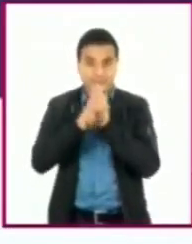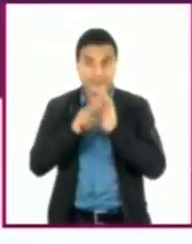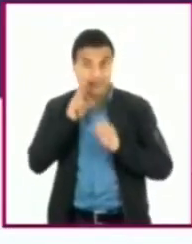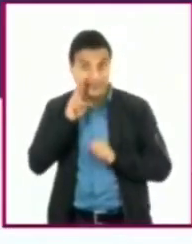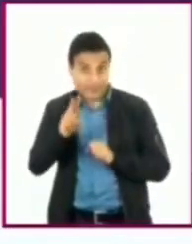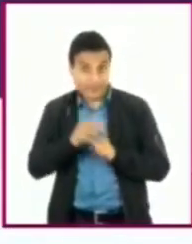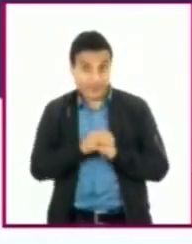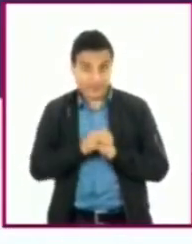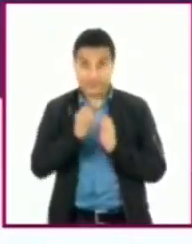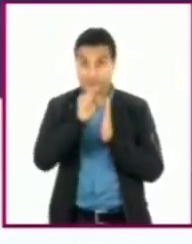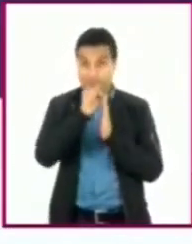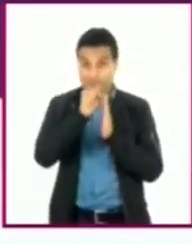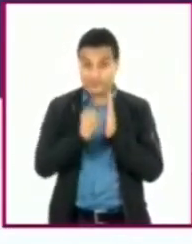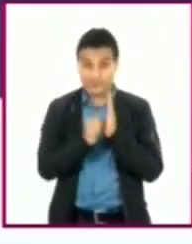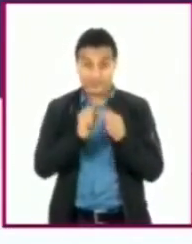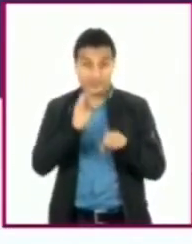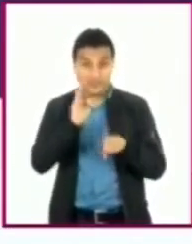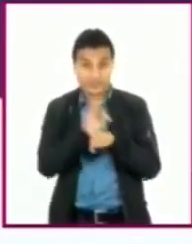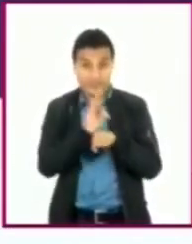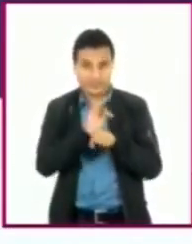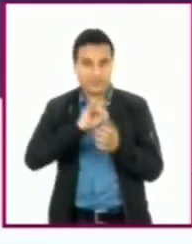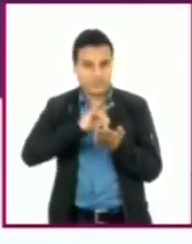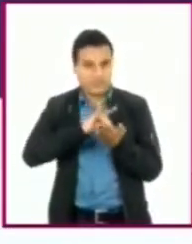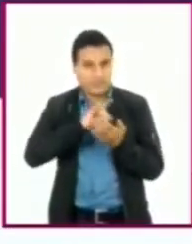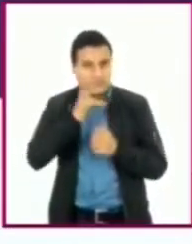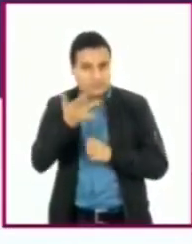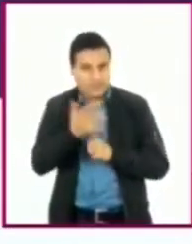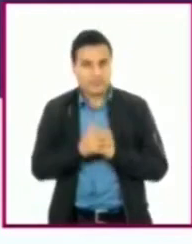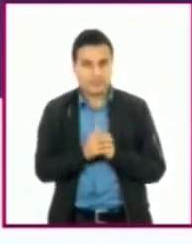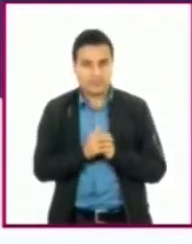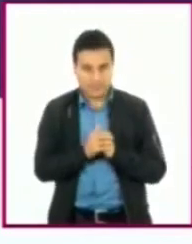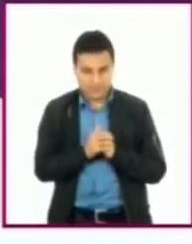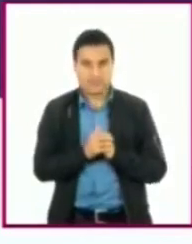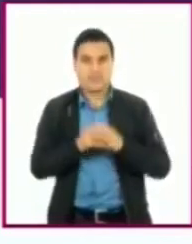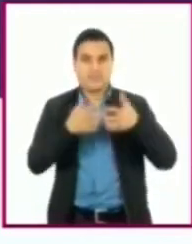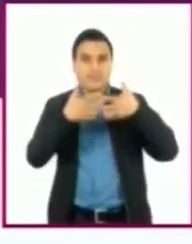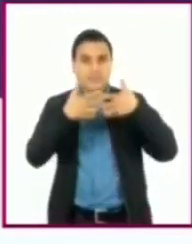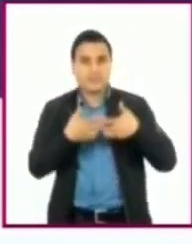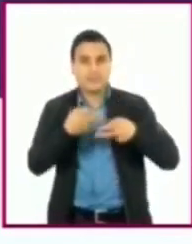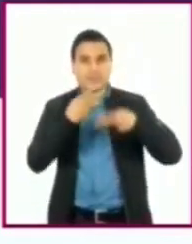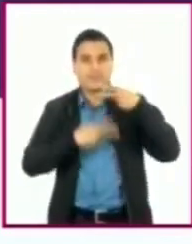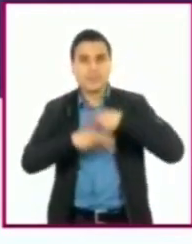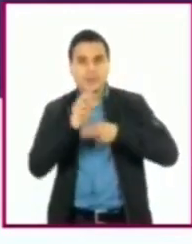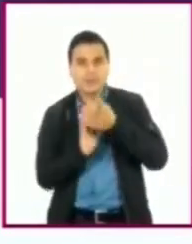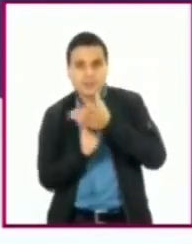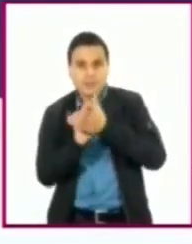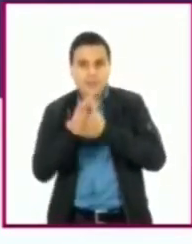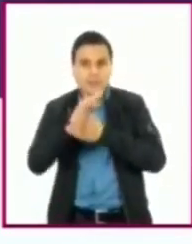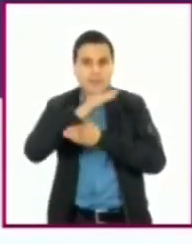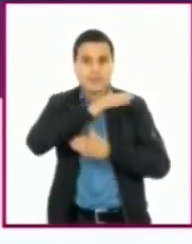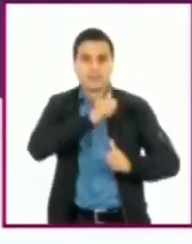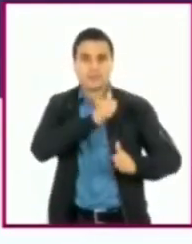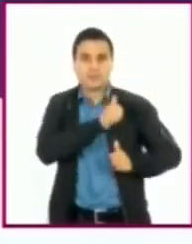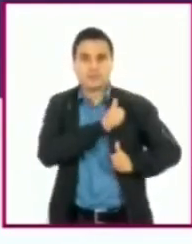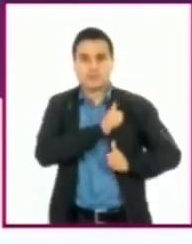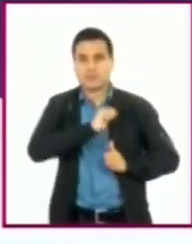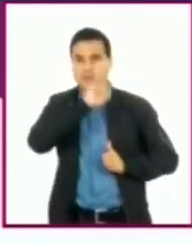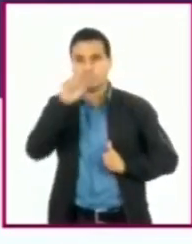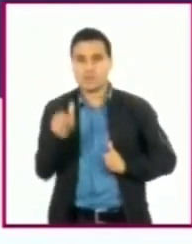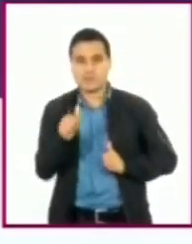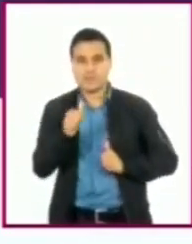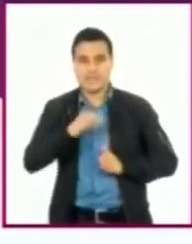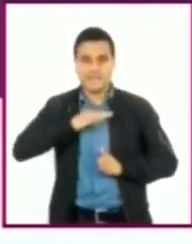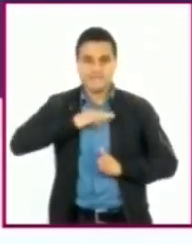al sistema inmunológico, a través de una reacción bien organizada, tu cuerpo ataca y destruye los organismos